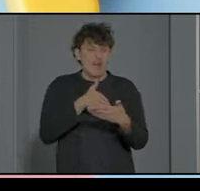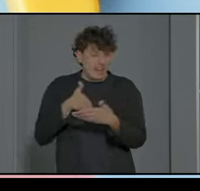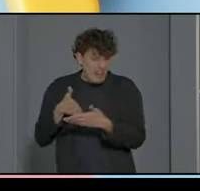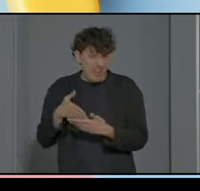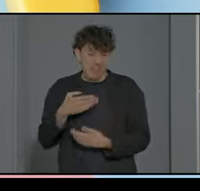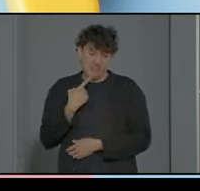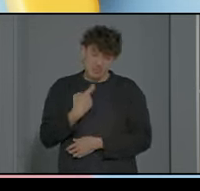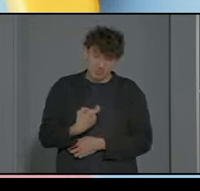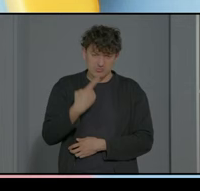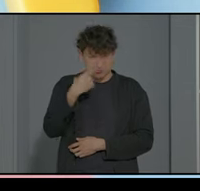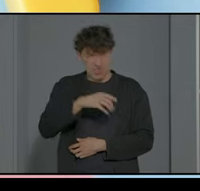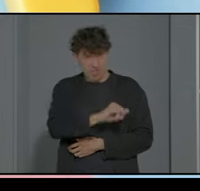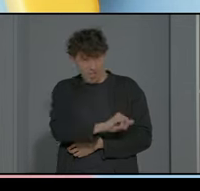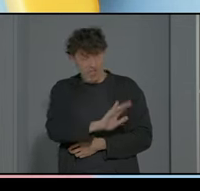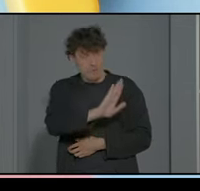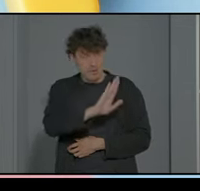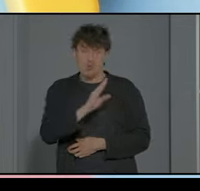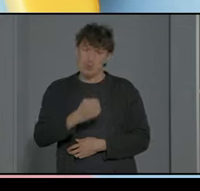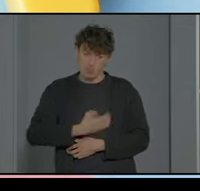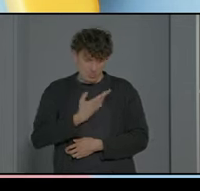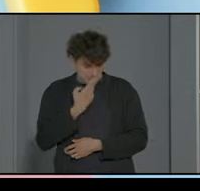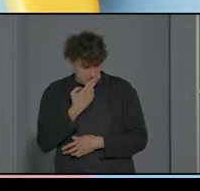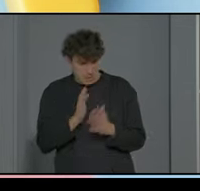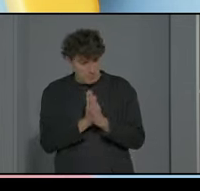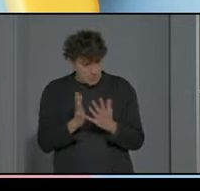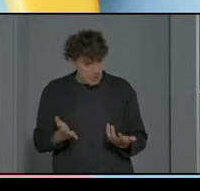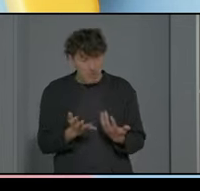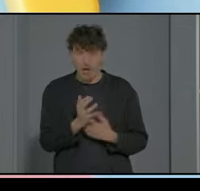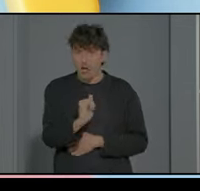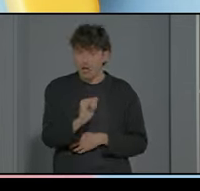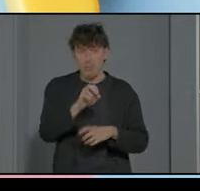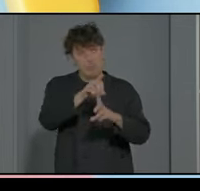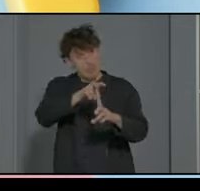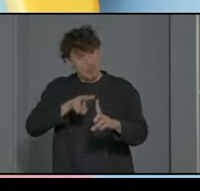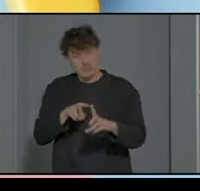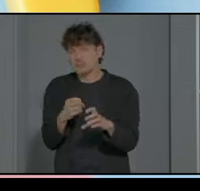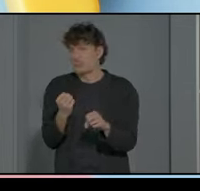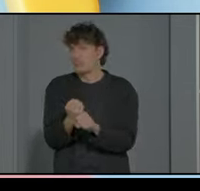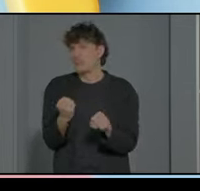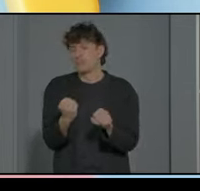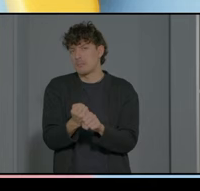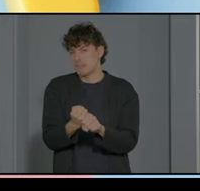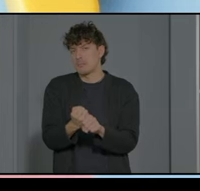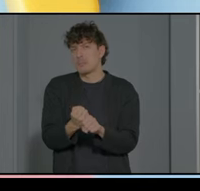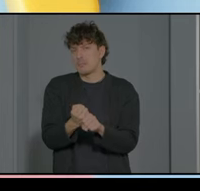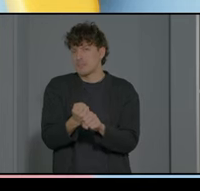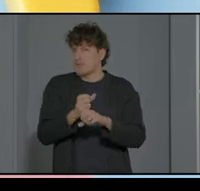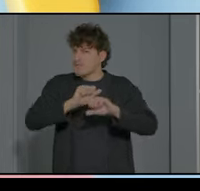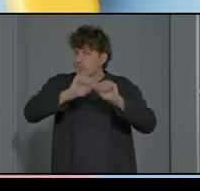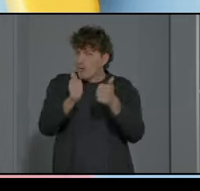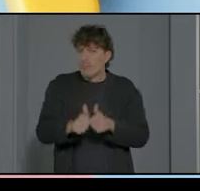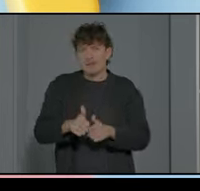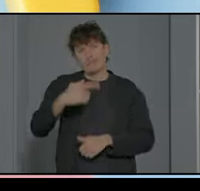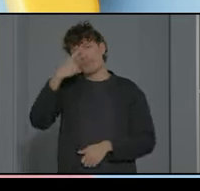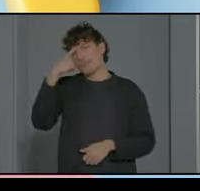tiene pero tiene muchos intereses muchas motivaciones y desde este punto de vista se trabaja también de forma más positiva